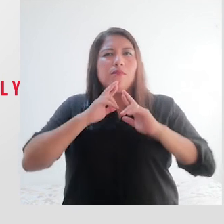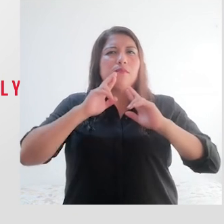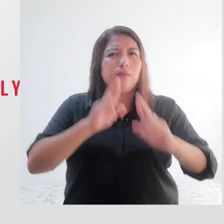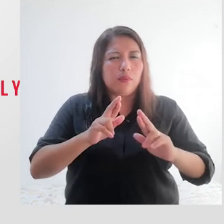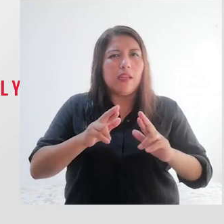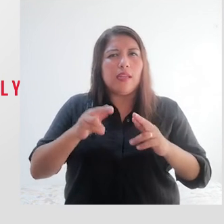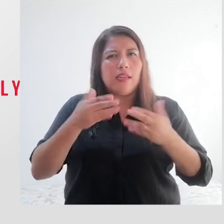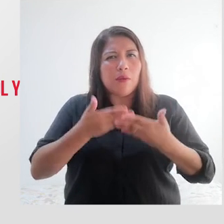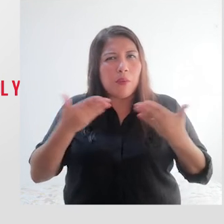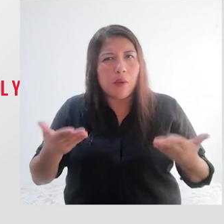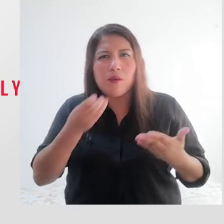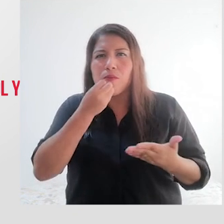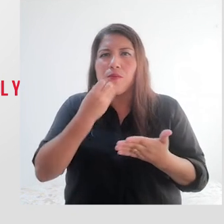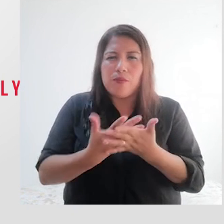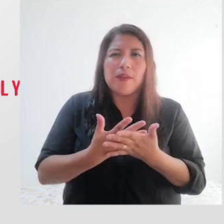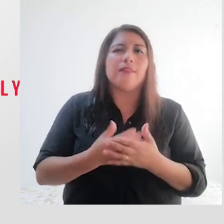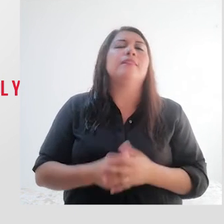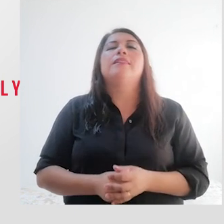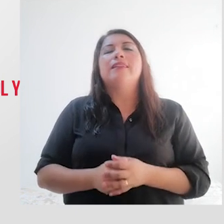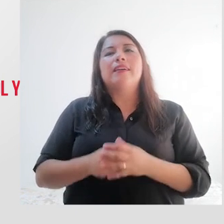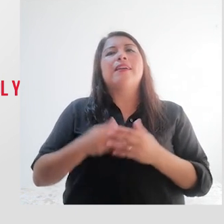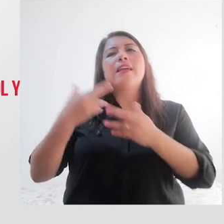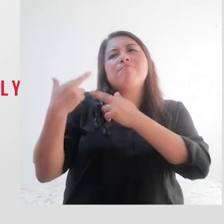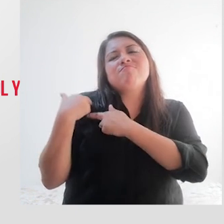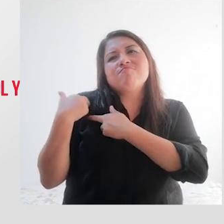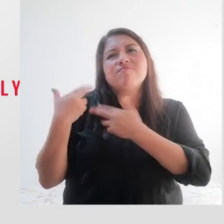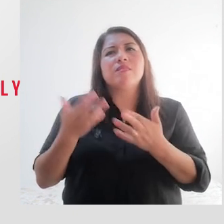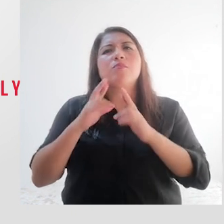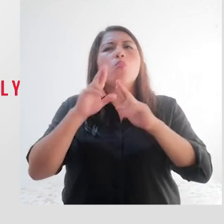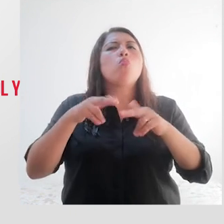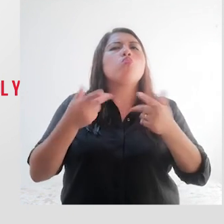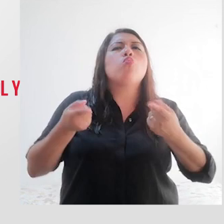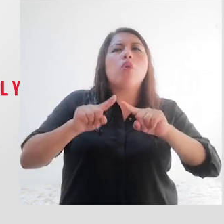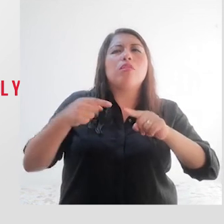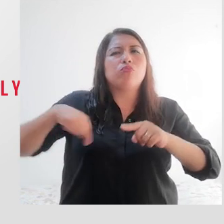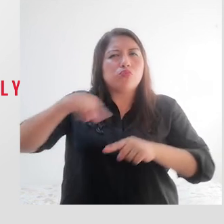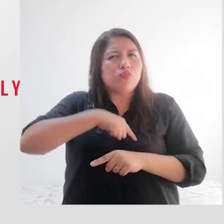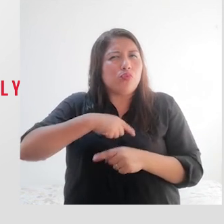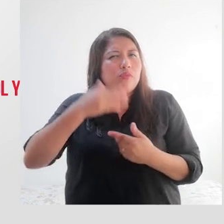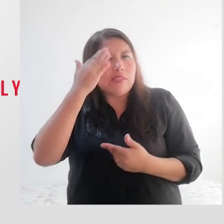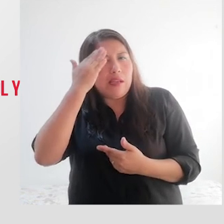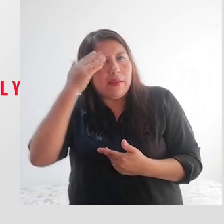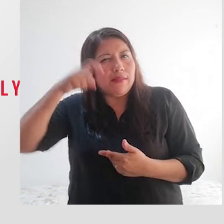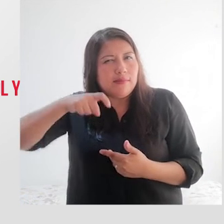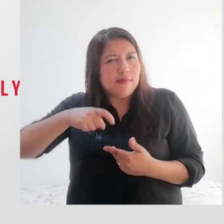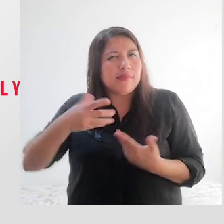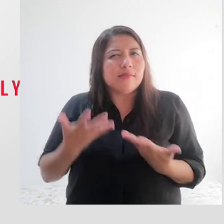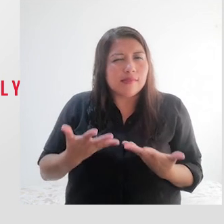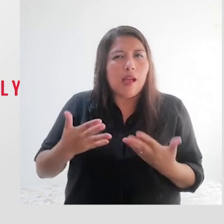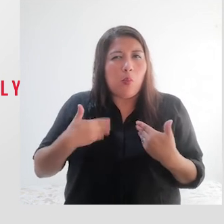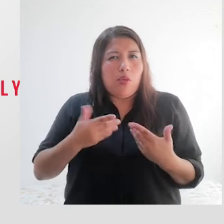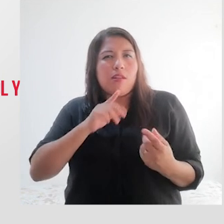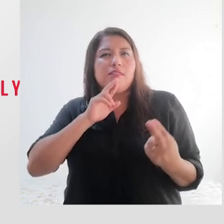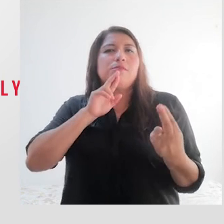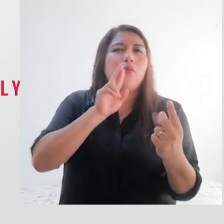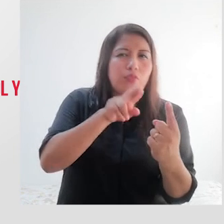y en buen estado y roles en la respuesta, es decir, lo que debemos hacer para estar listos para responder.